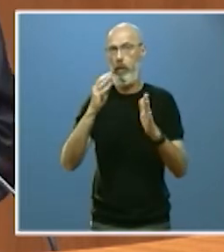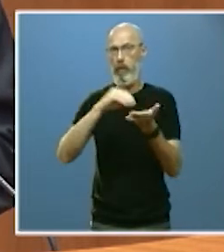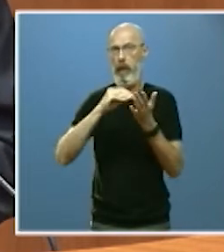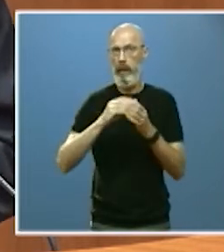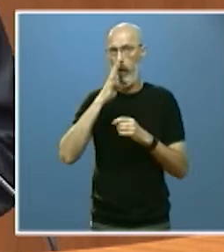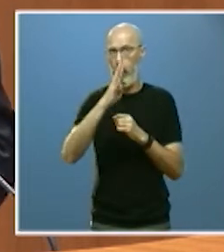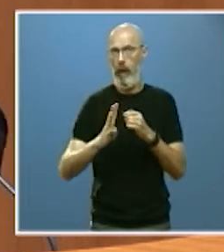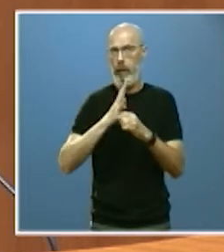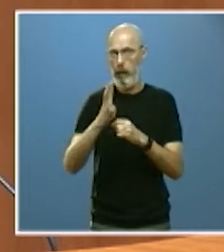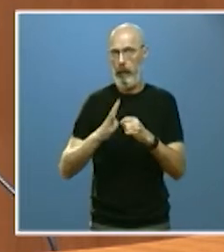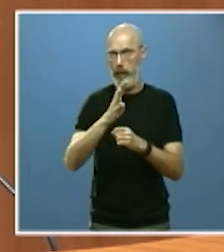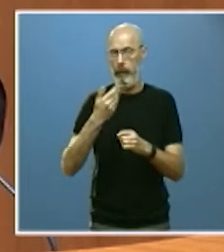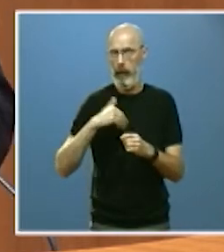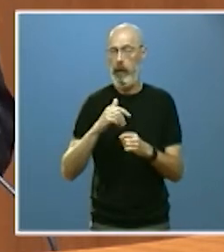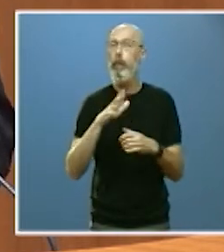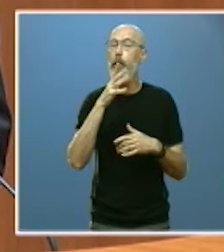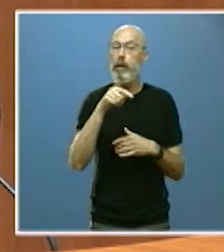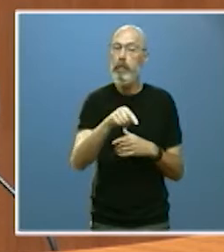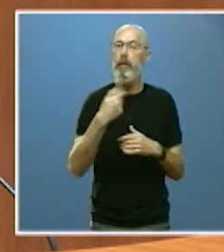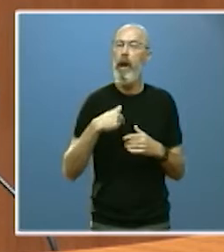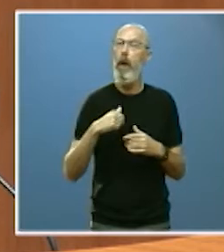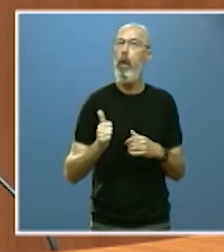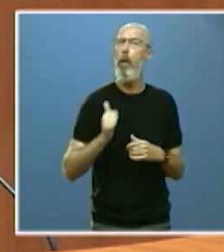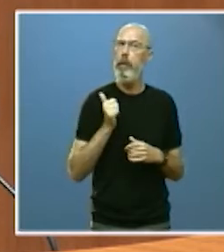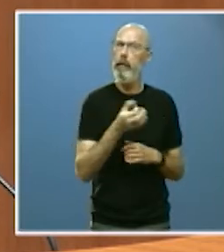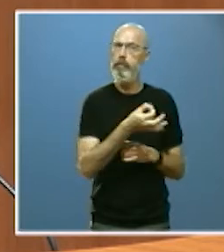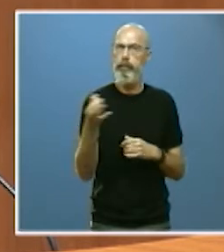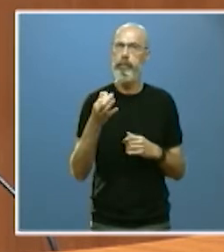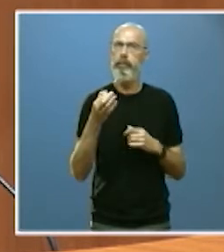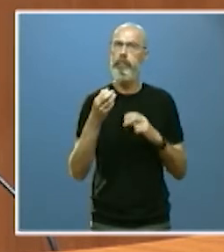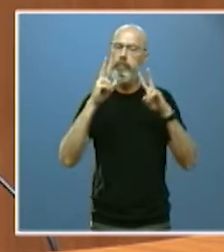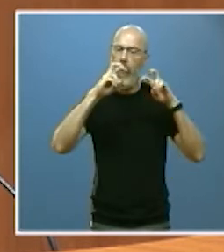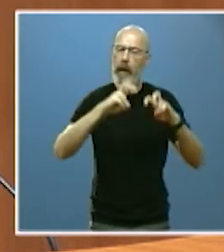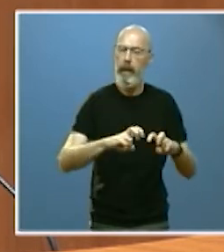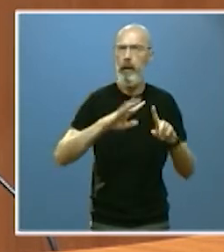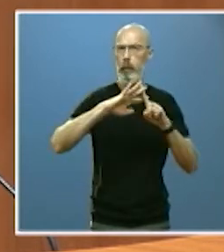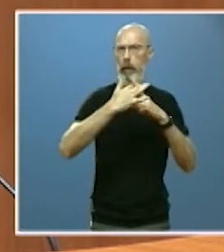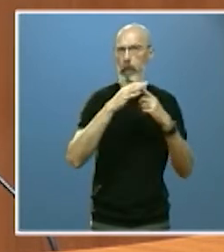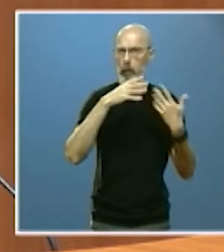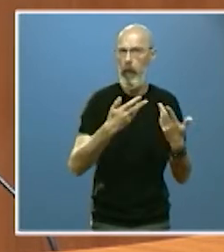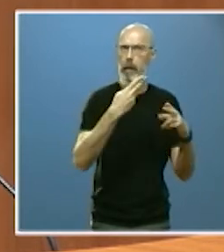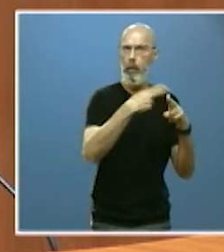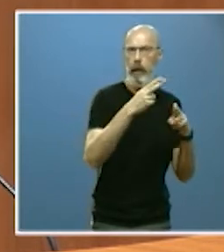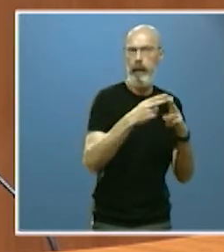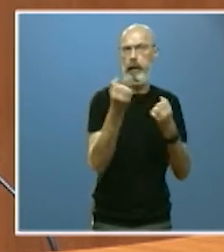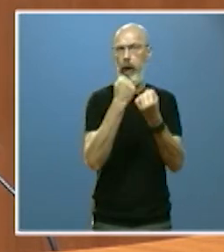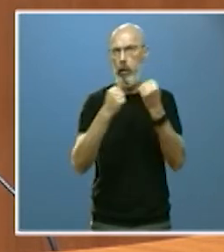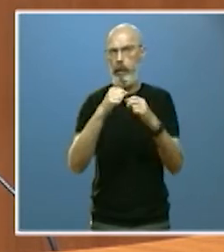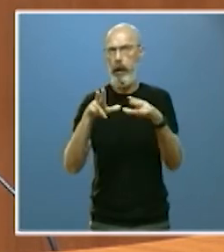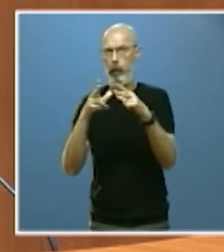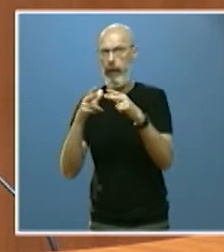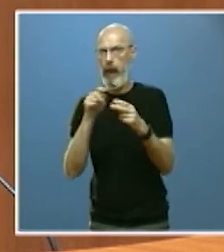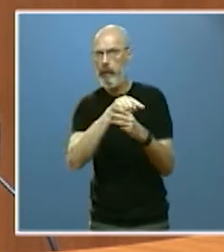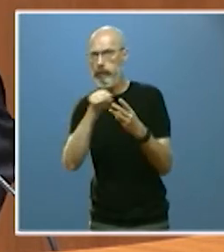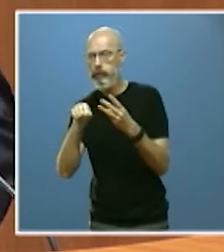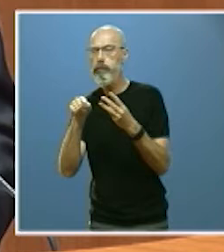una buena ocasión para analizar la actual situación política, económica y social de Castilla y